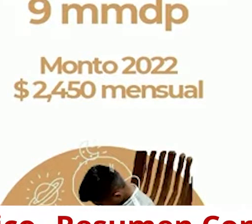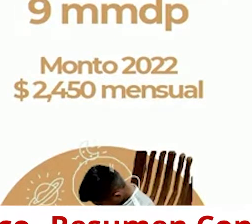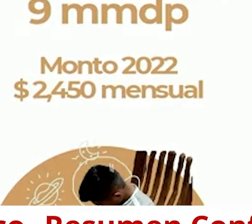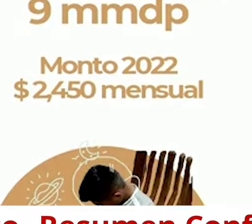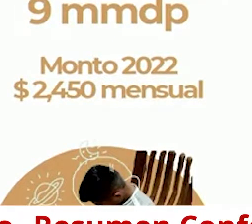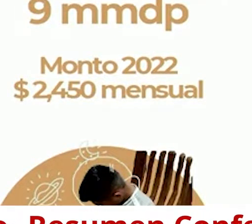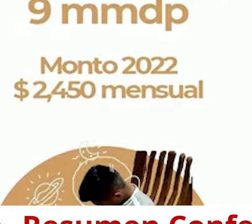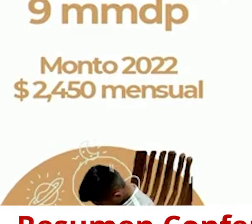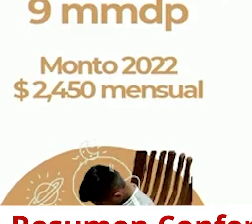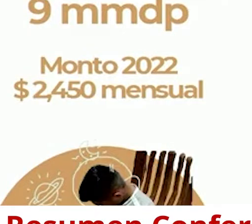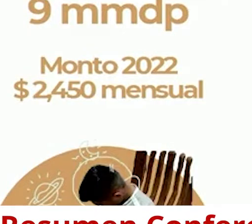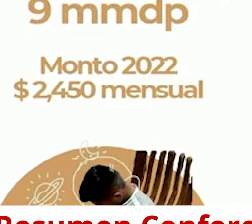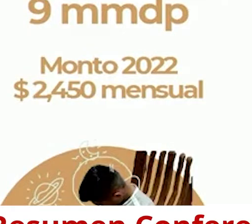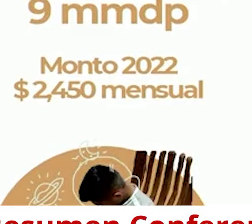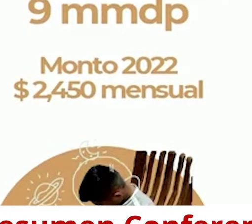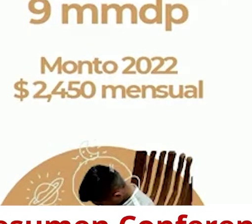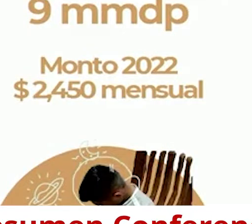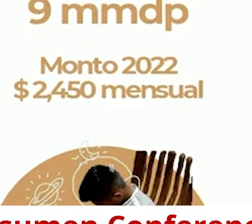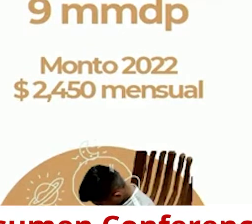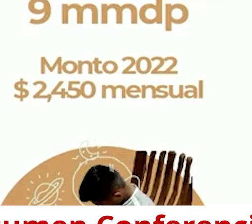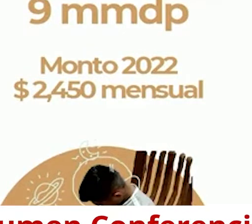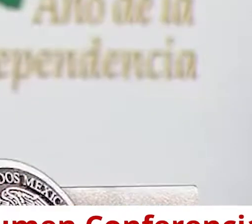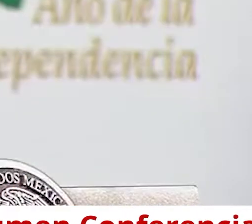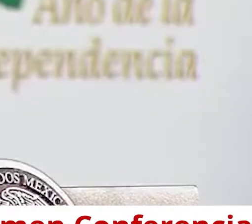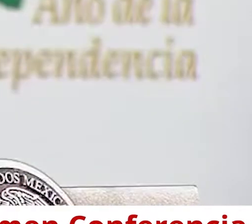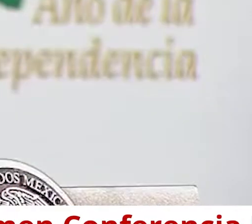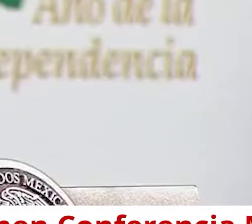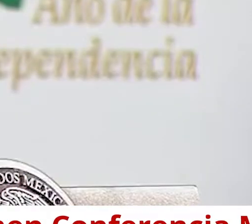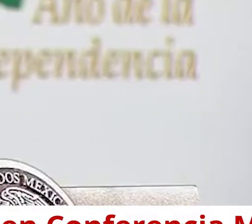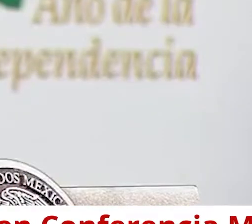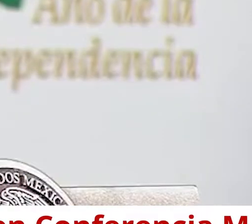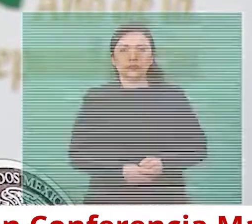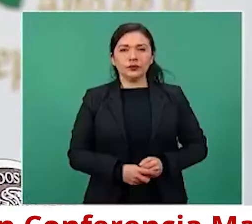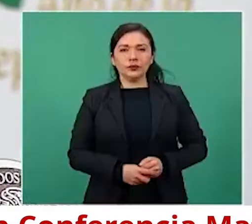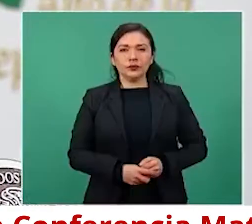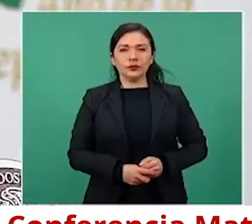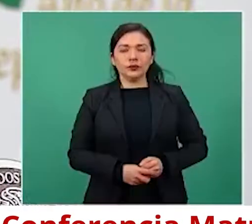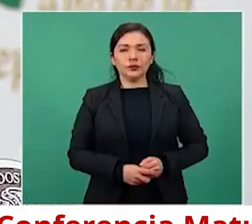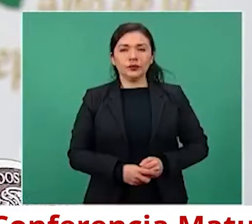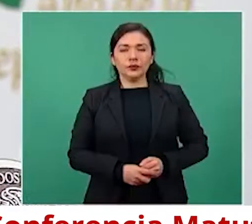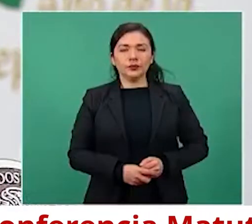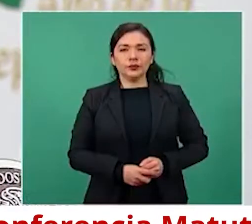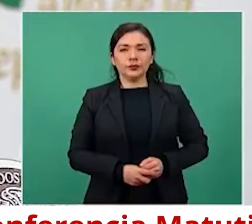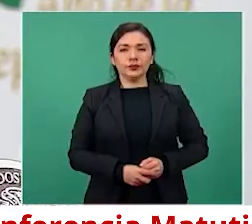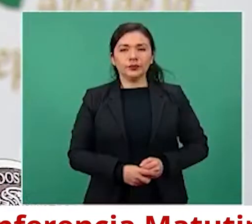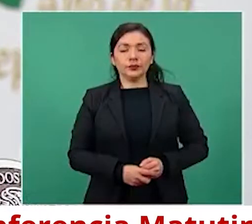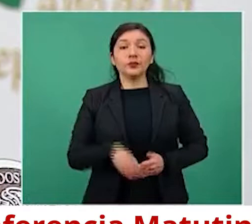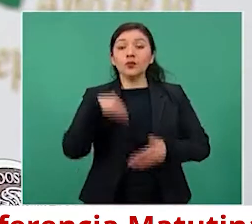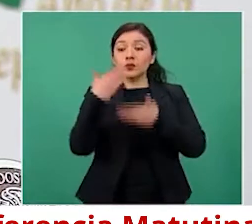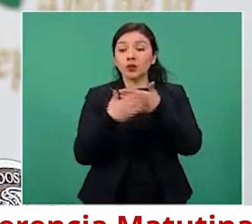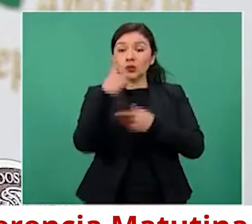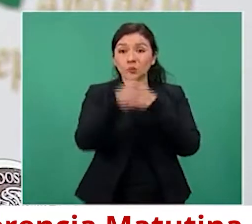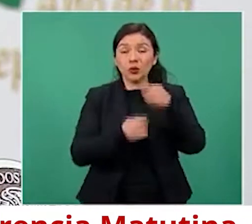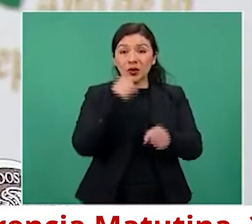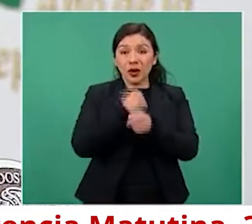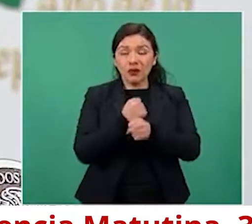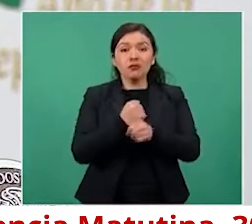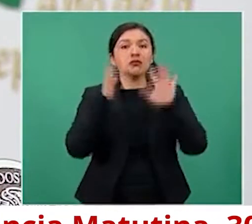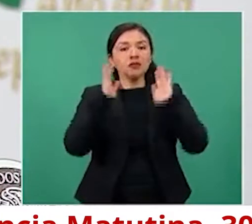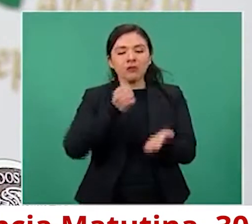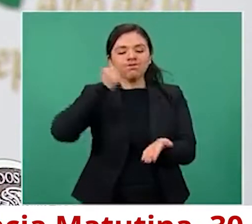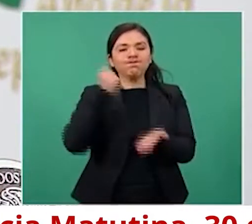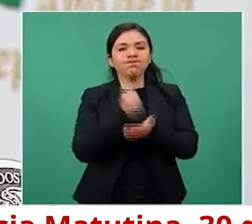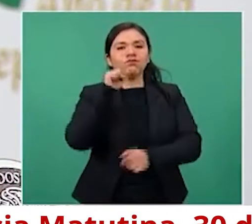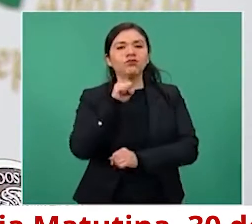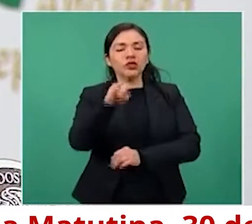de 30 mil millones de pesos sólo para este programa. Para el próximo año ya está aprobado